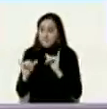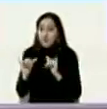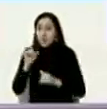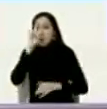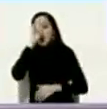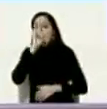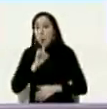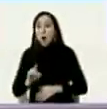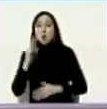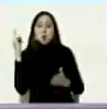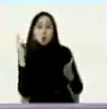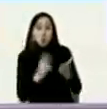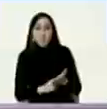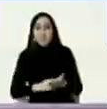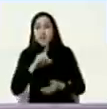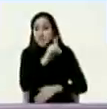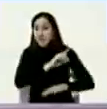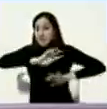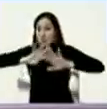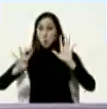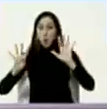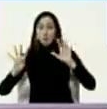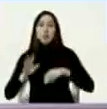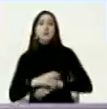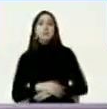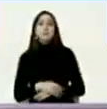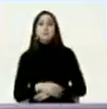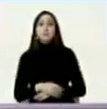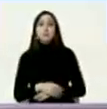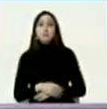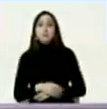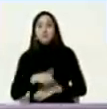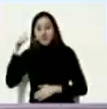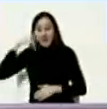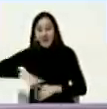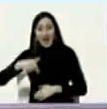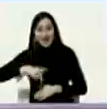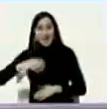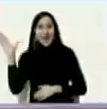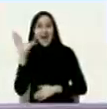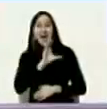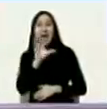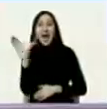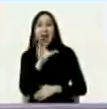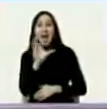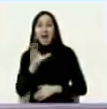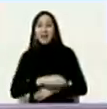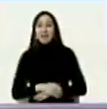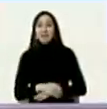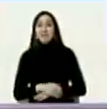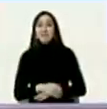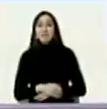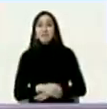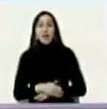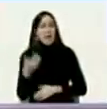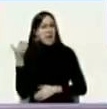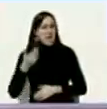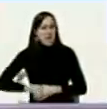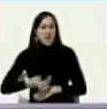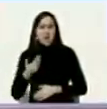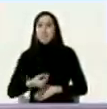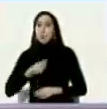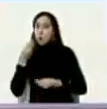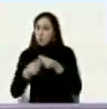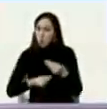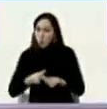2019 aquí en Caracas en un importante y muy